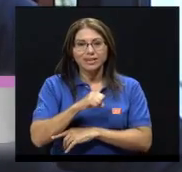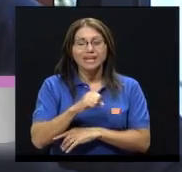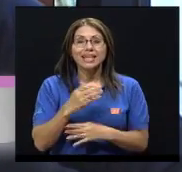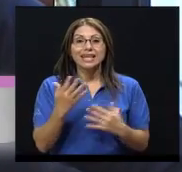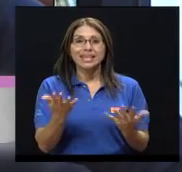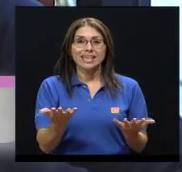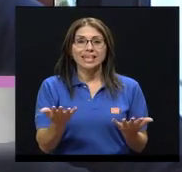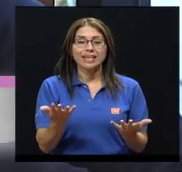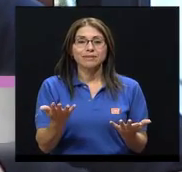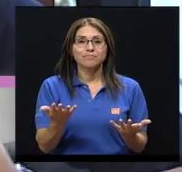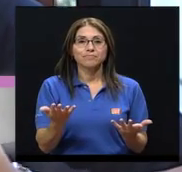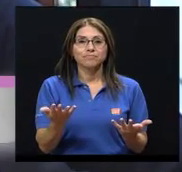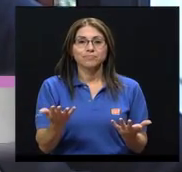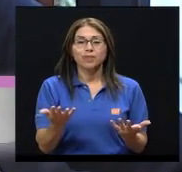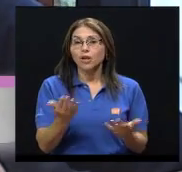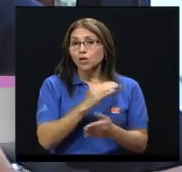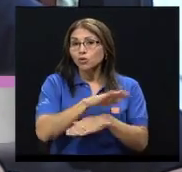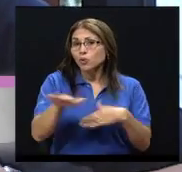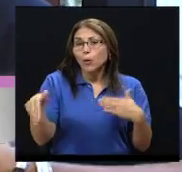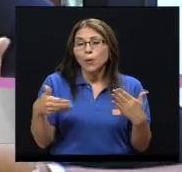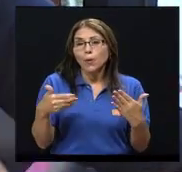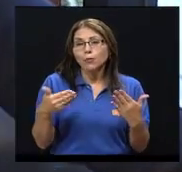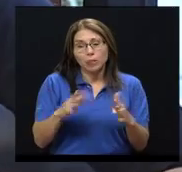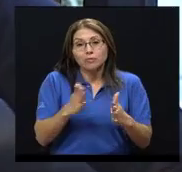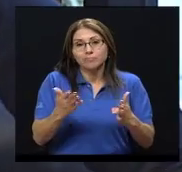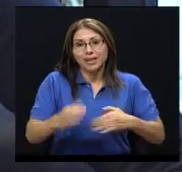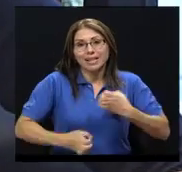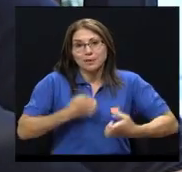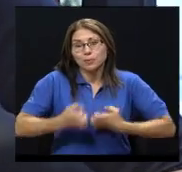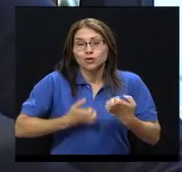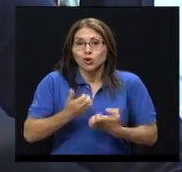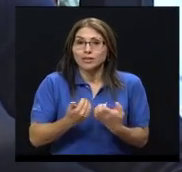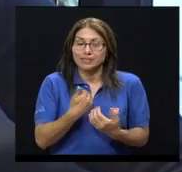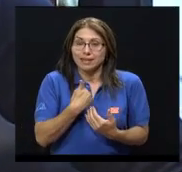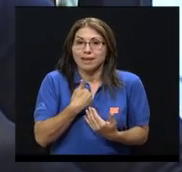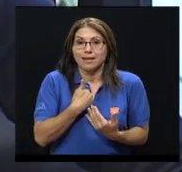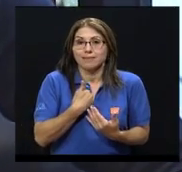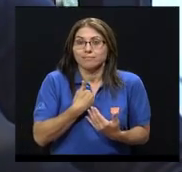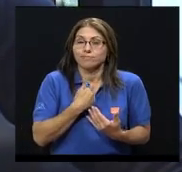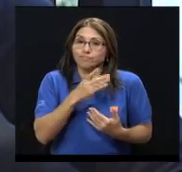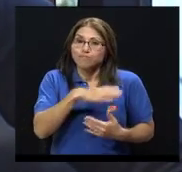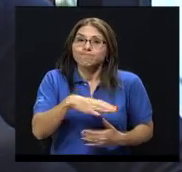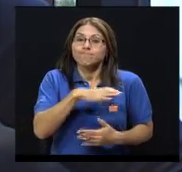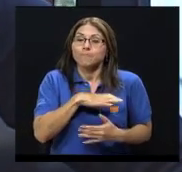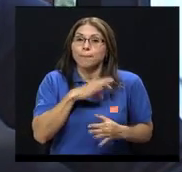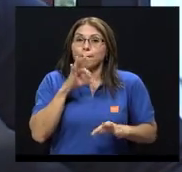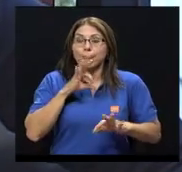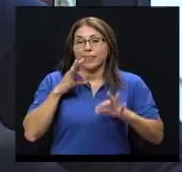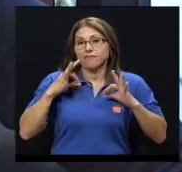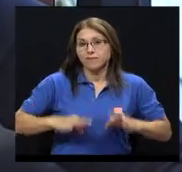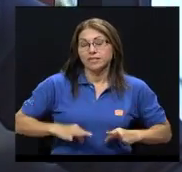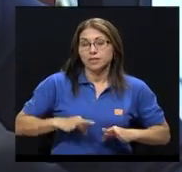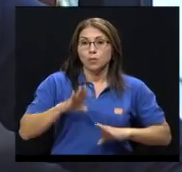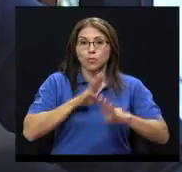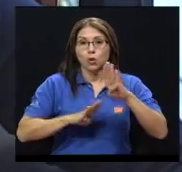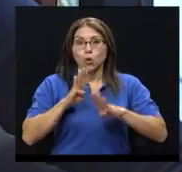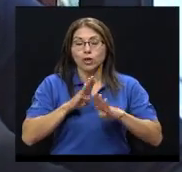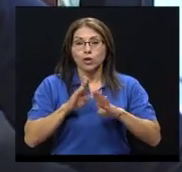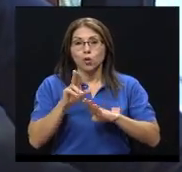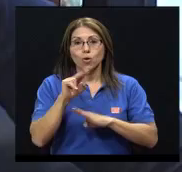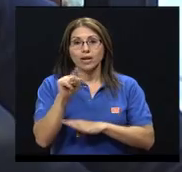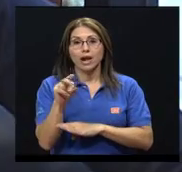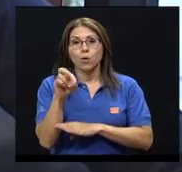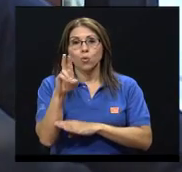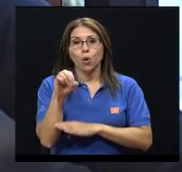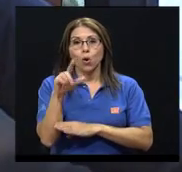de que todo, bueno, las emociones tienen un componente físico, biológico, neurológico inmediato, ¿verdad?